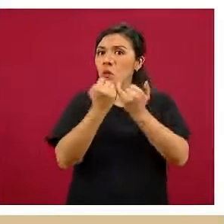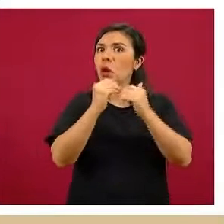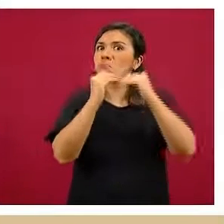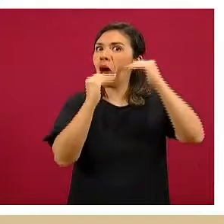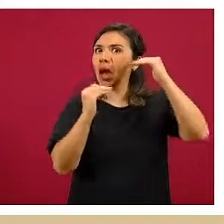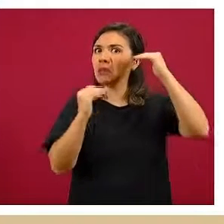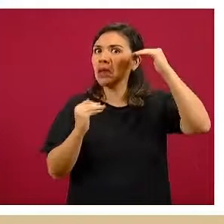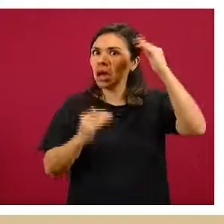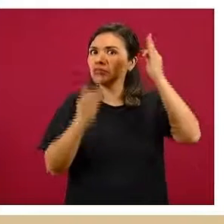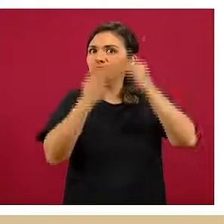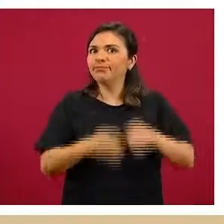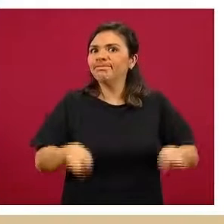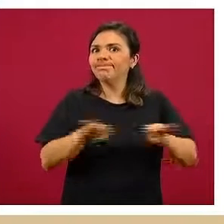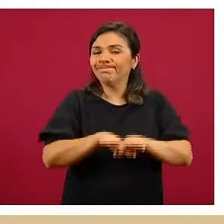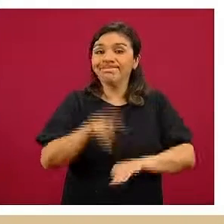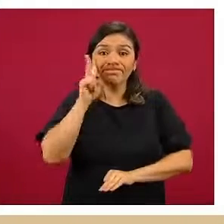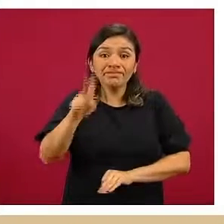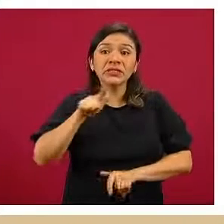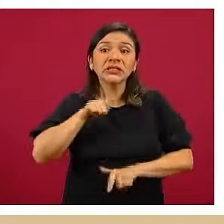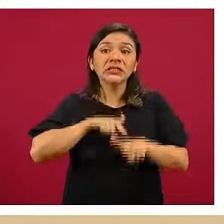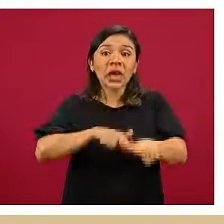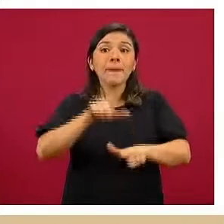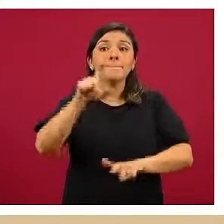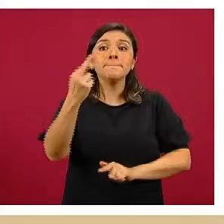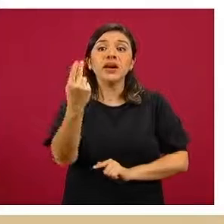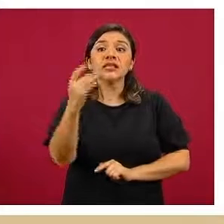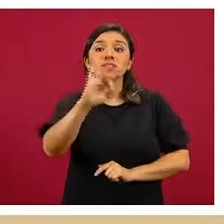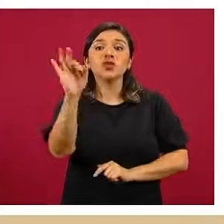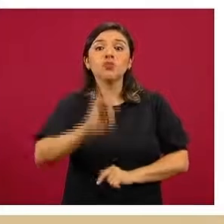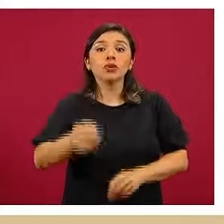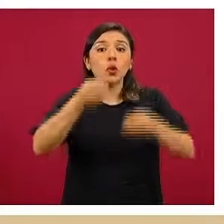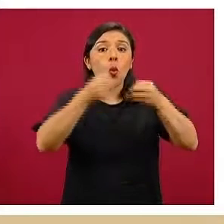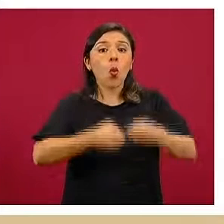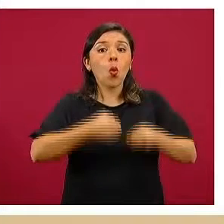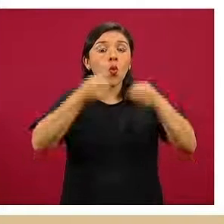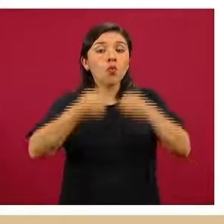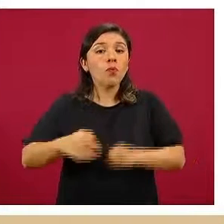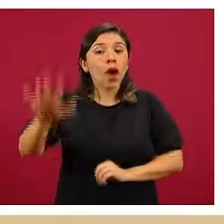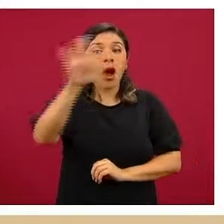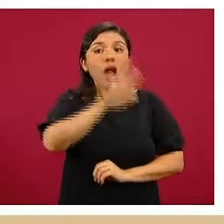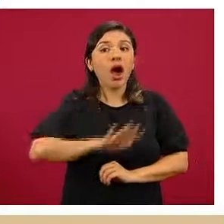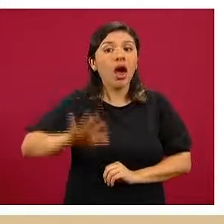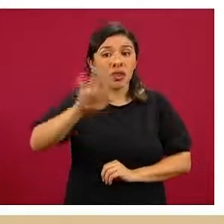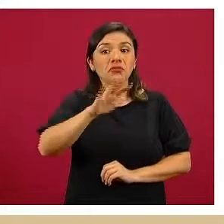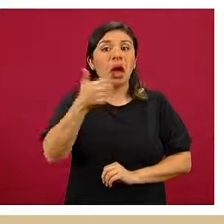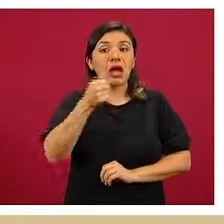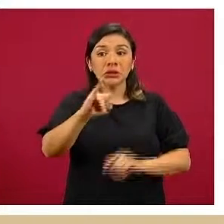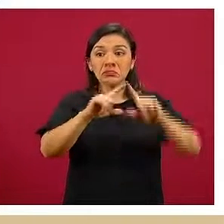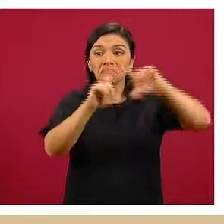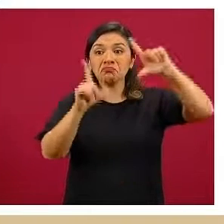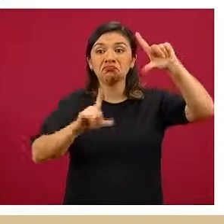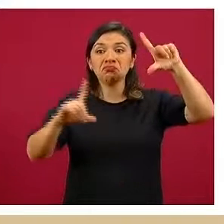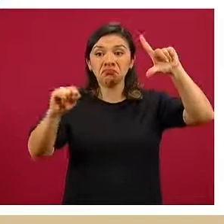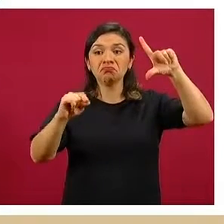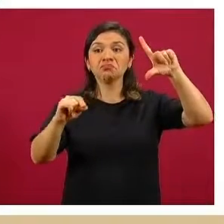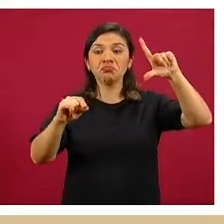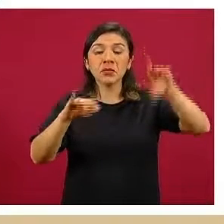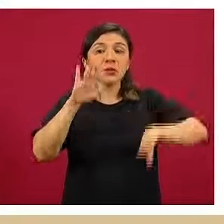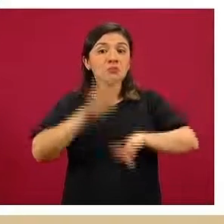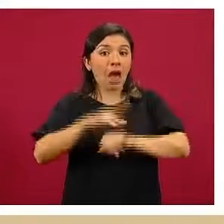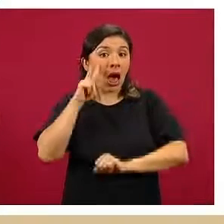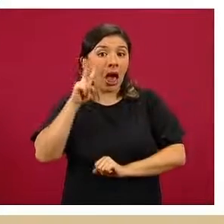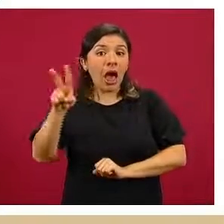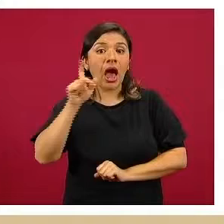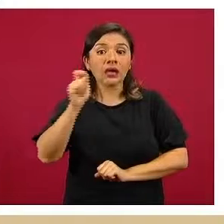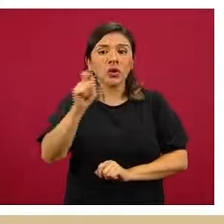importante, se mantiene en 25 por ciento la ocupación como la media nacional, destacamos